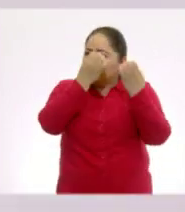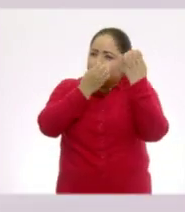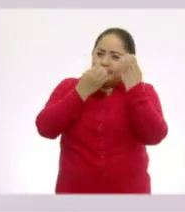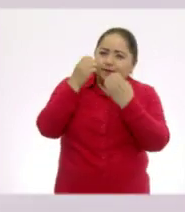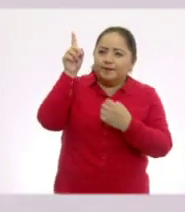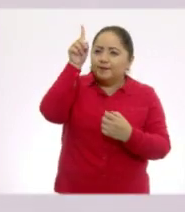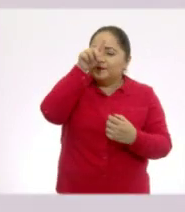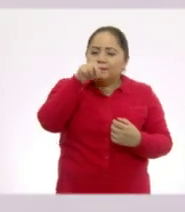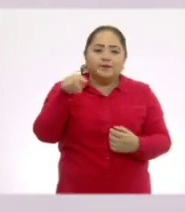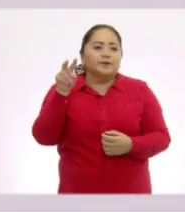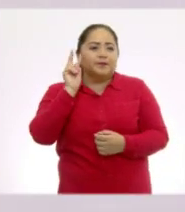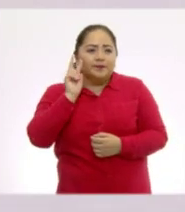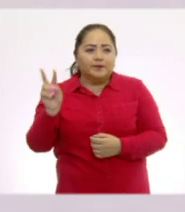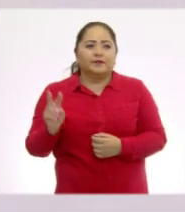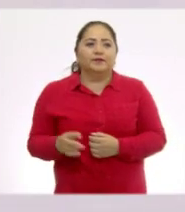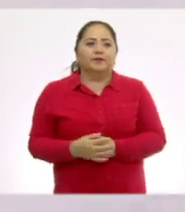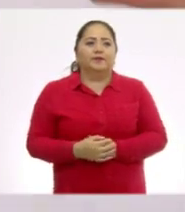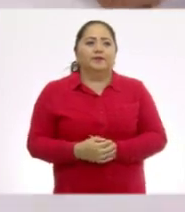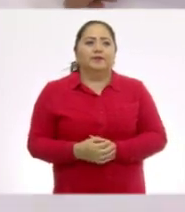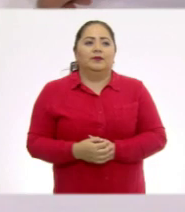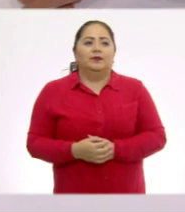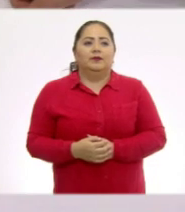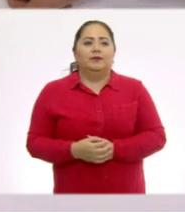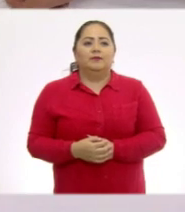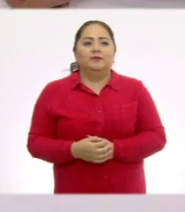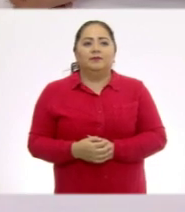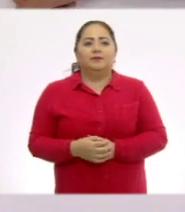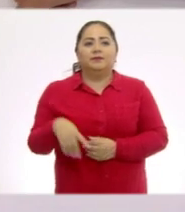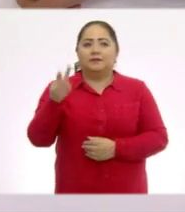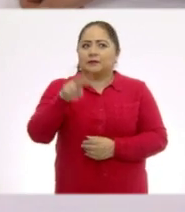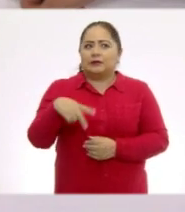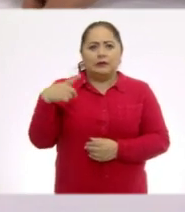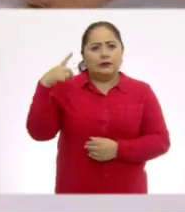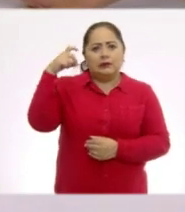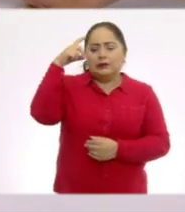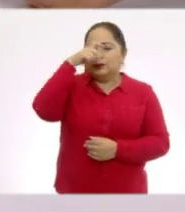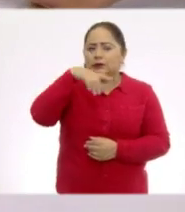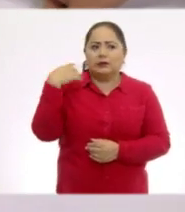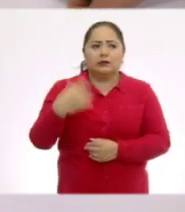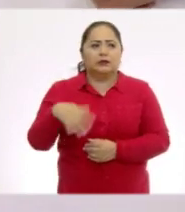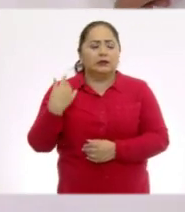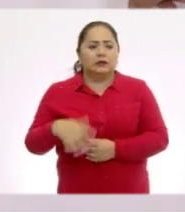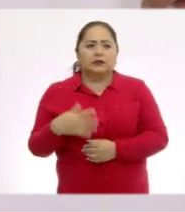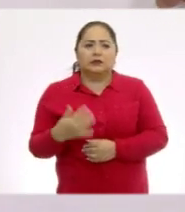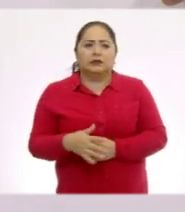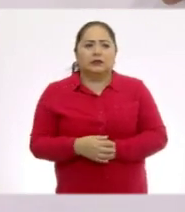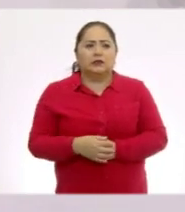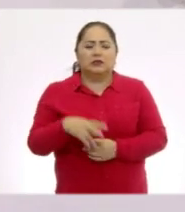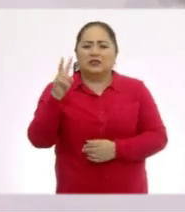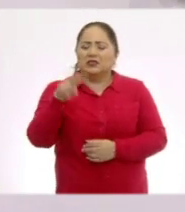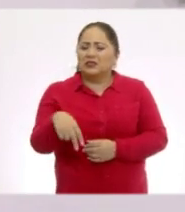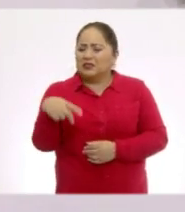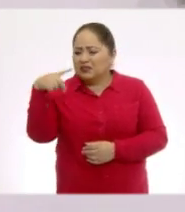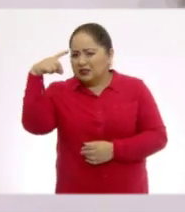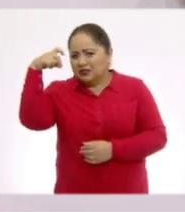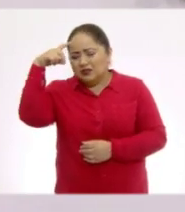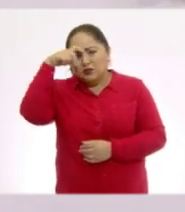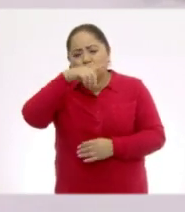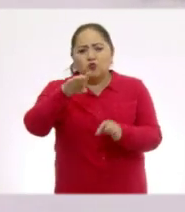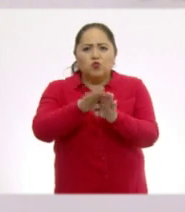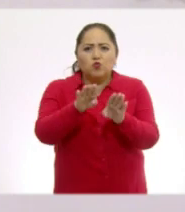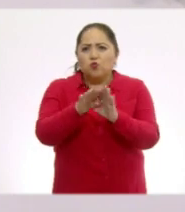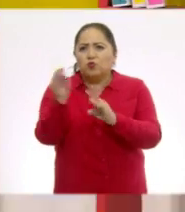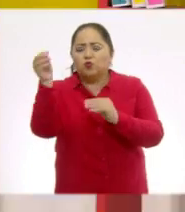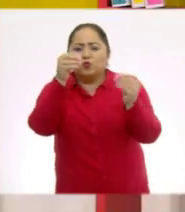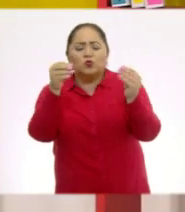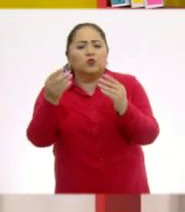dos figuras del tangram. ¡Qué nervioso! Si nos lo pusieron muy difícil, ¿verdad? Esta es. ¡Uy, qué difícil me extrañé! ¿Cómo podremos